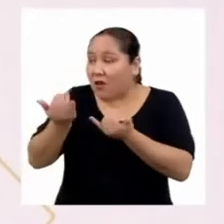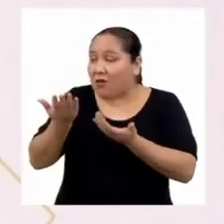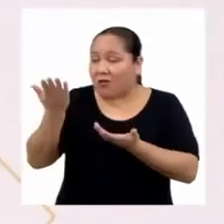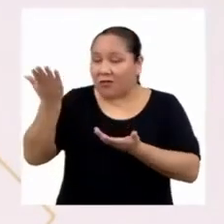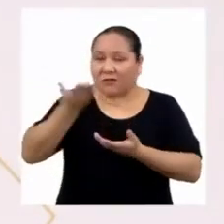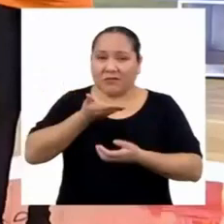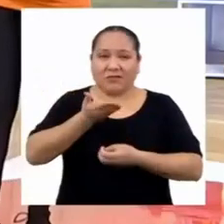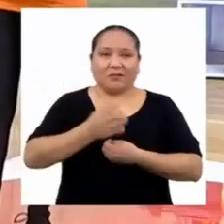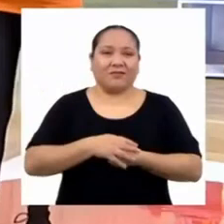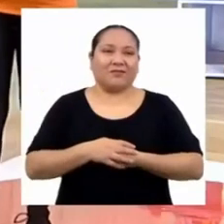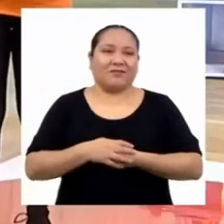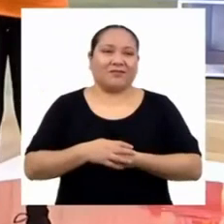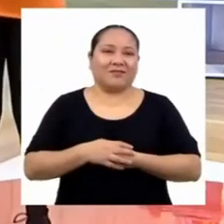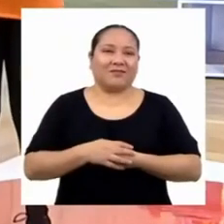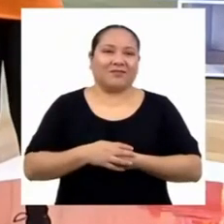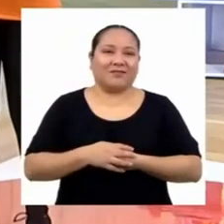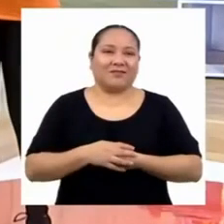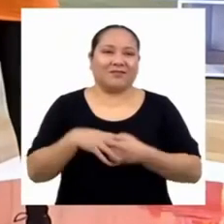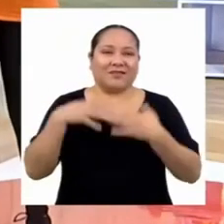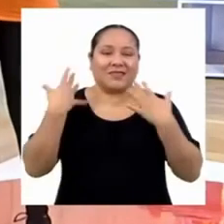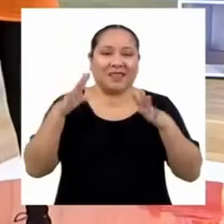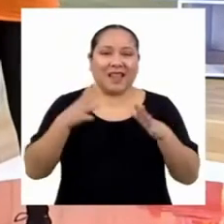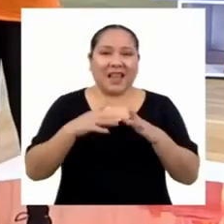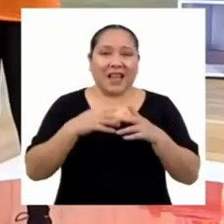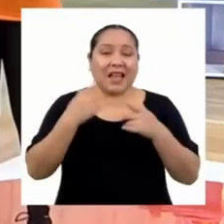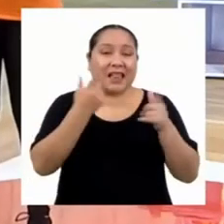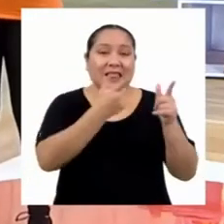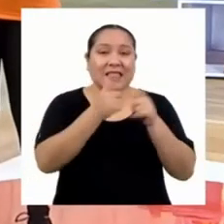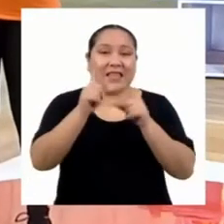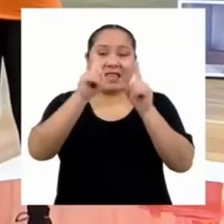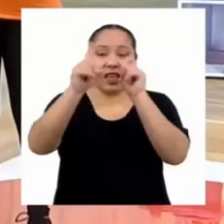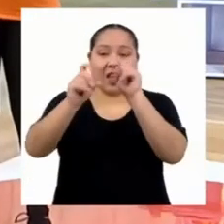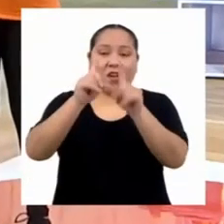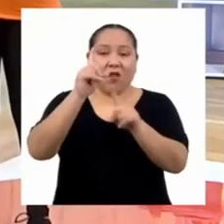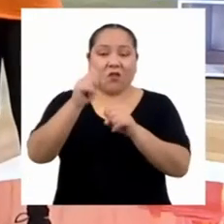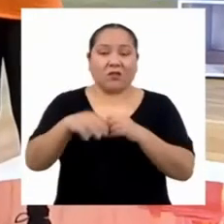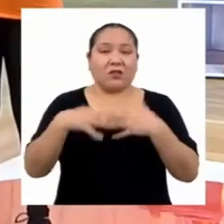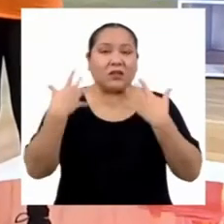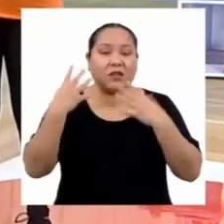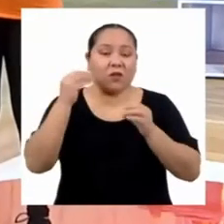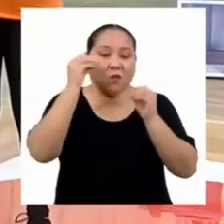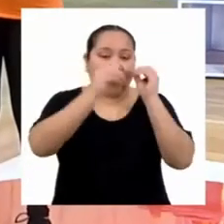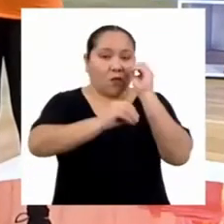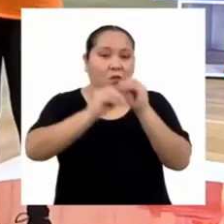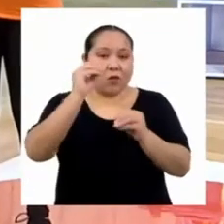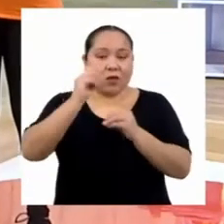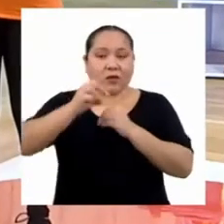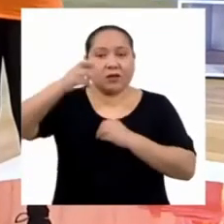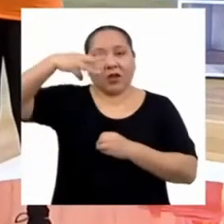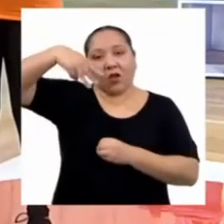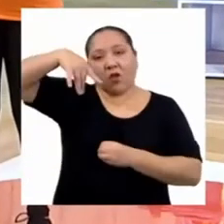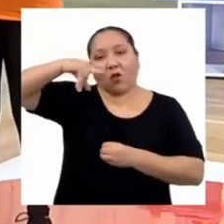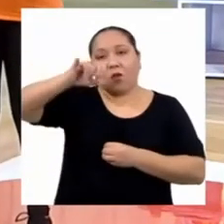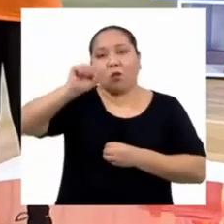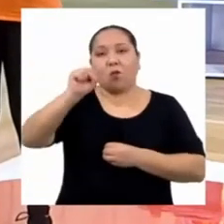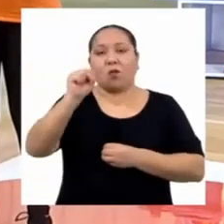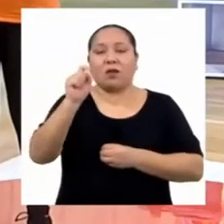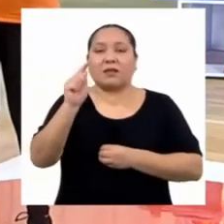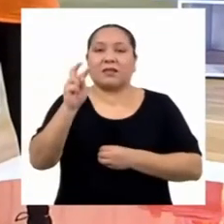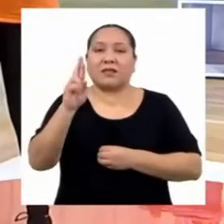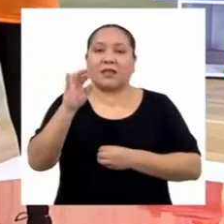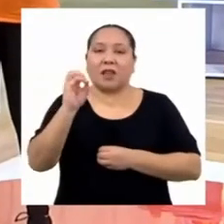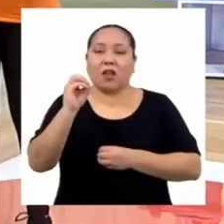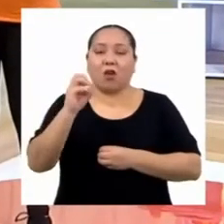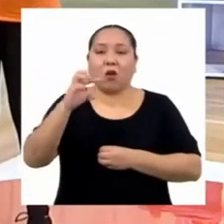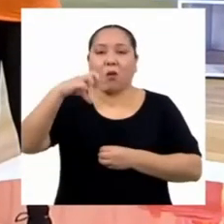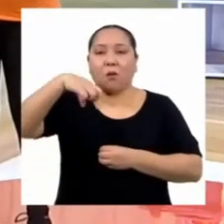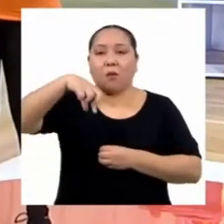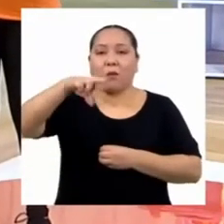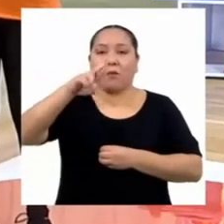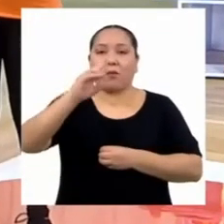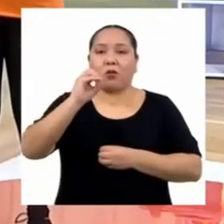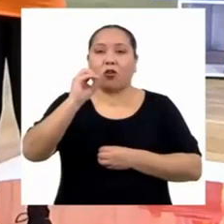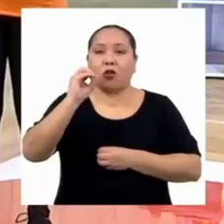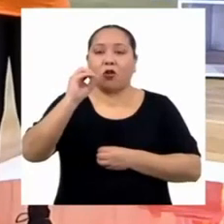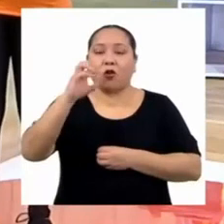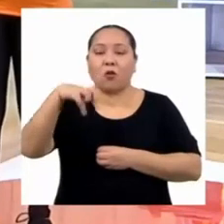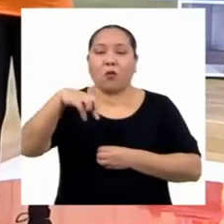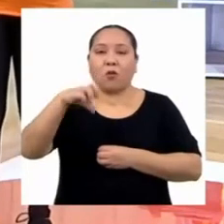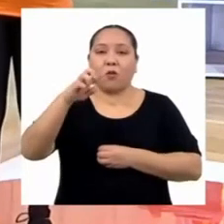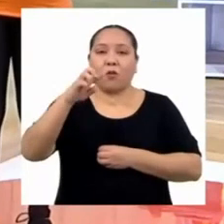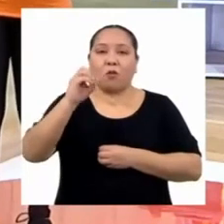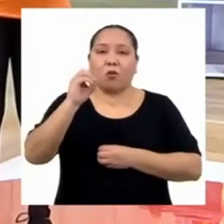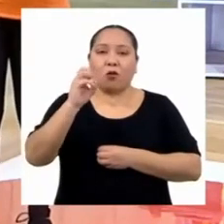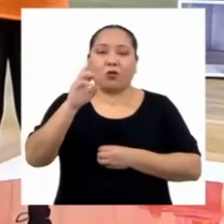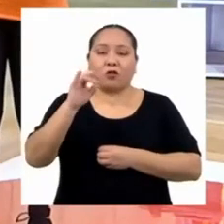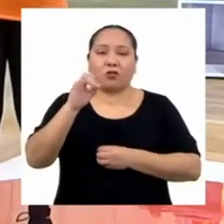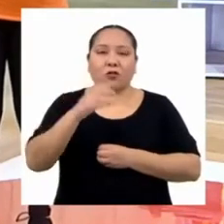profesor. Ya tenemos nuestra encuesta preparada y hemos aplicado el muestreo estratificado para asegurarnos de que la población